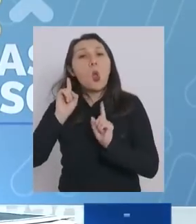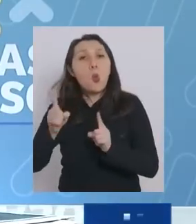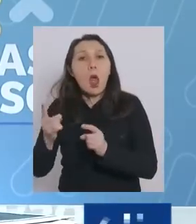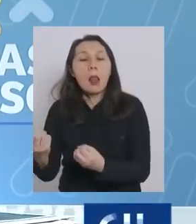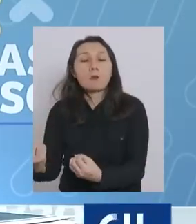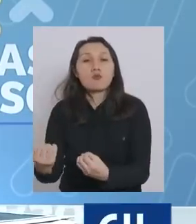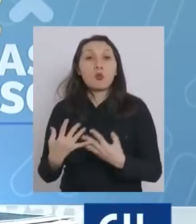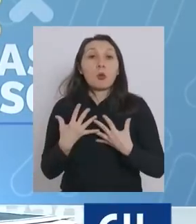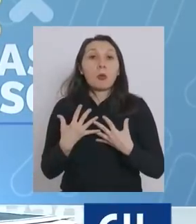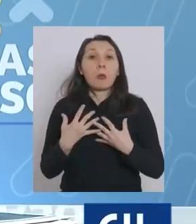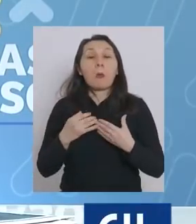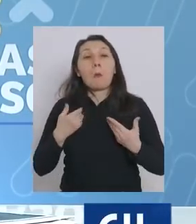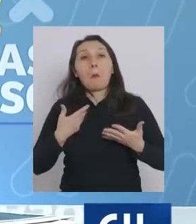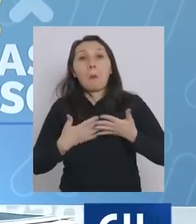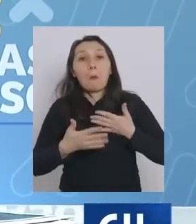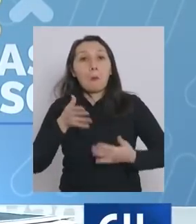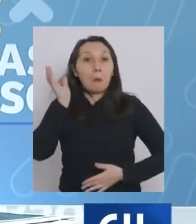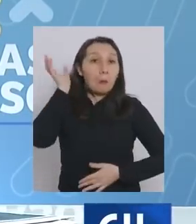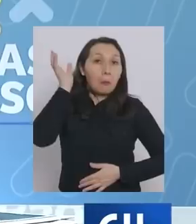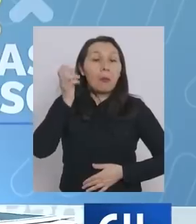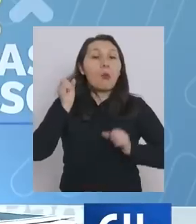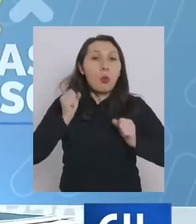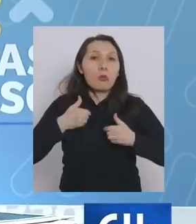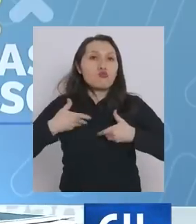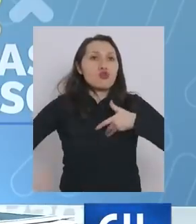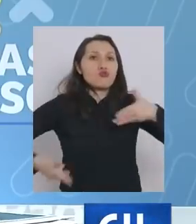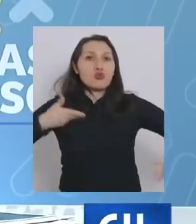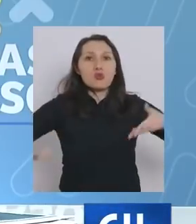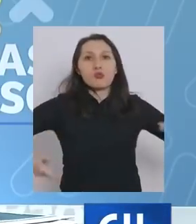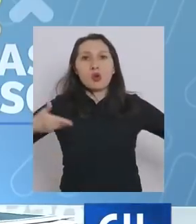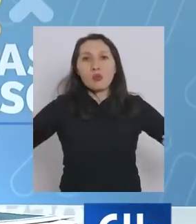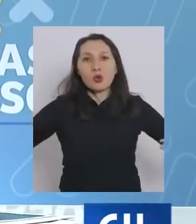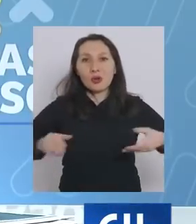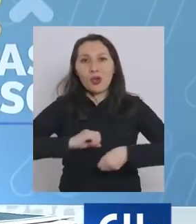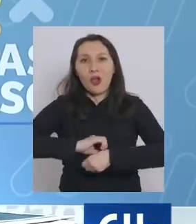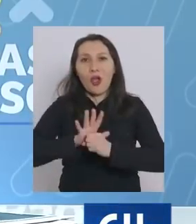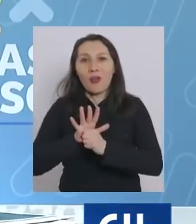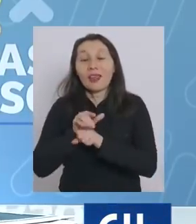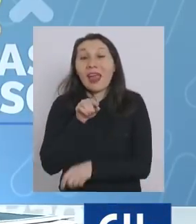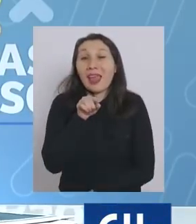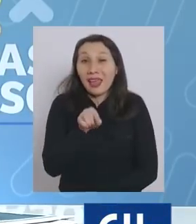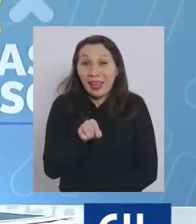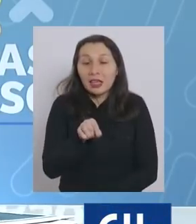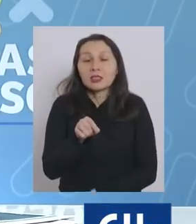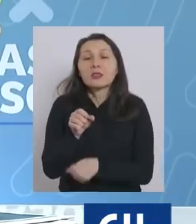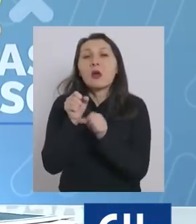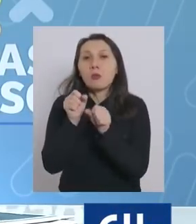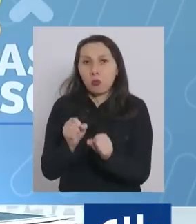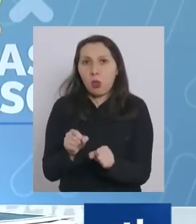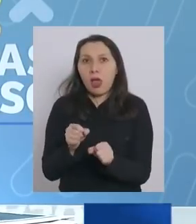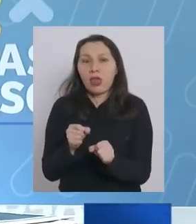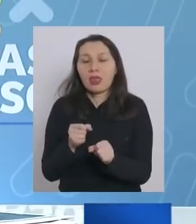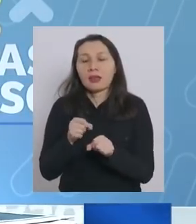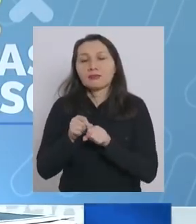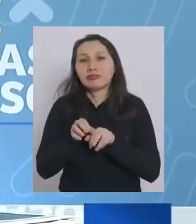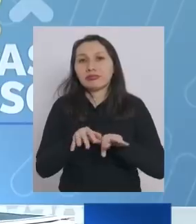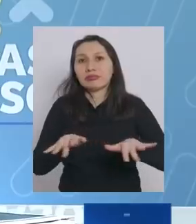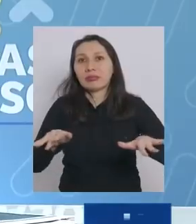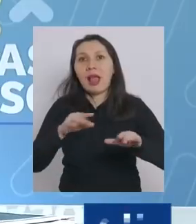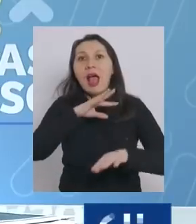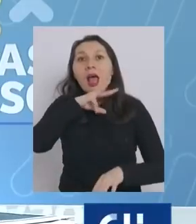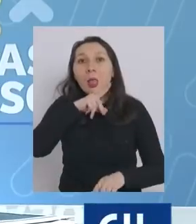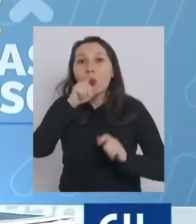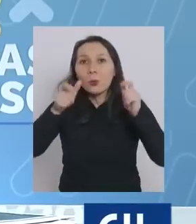reservorios de la del del coronavirus y obviamente tener la capacidad de transmitirlo a los